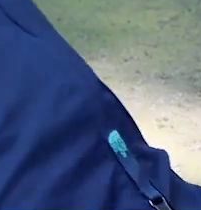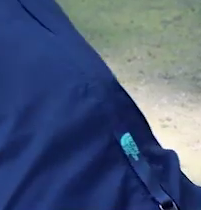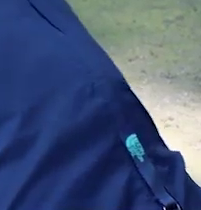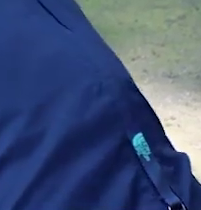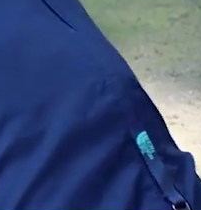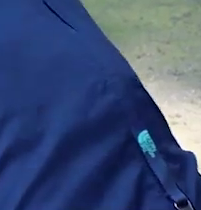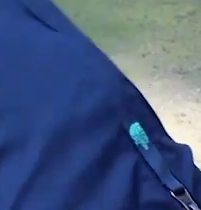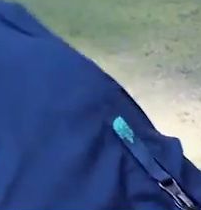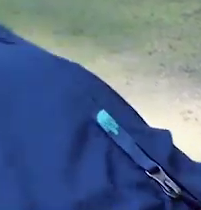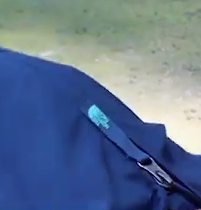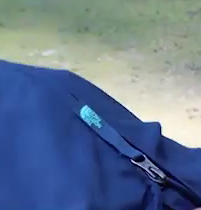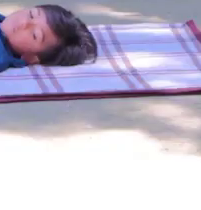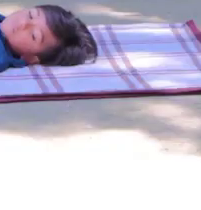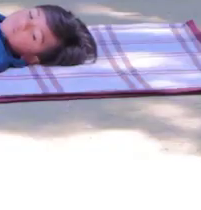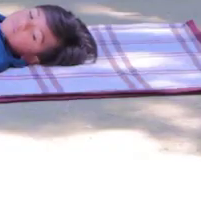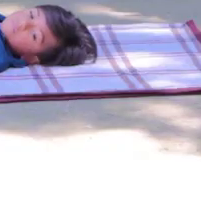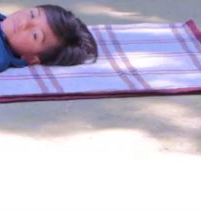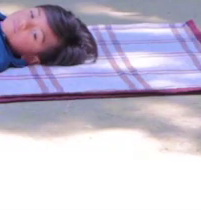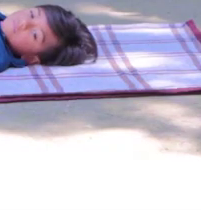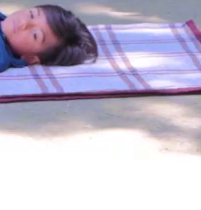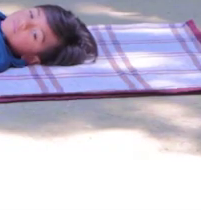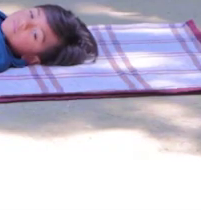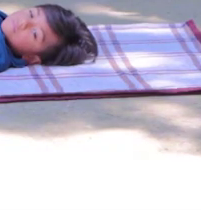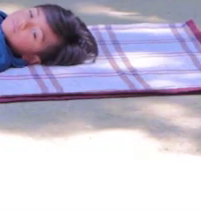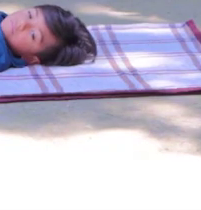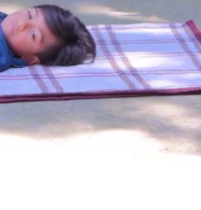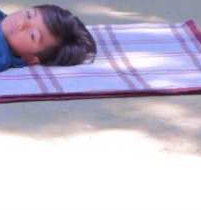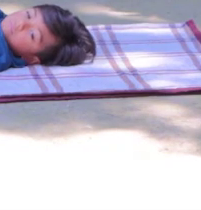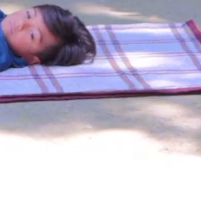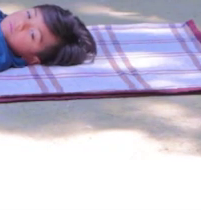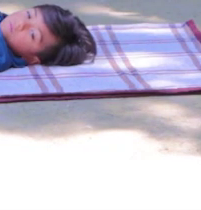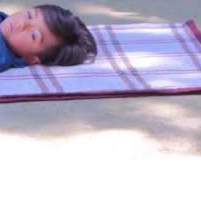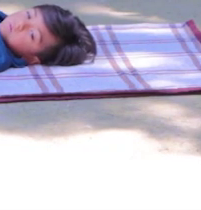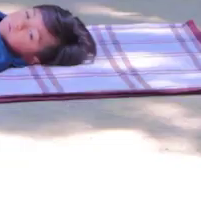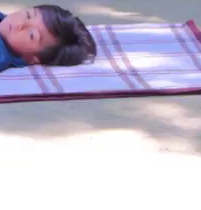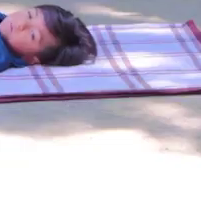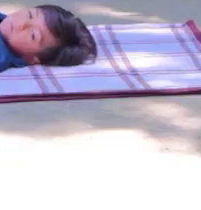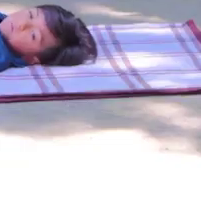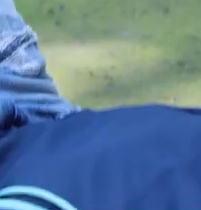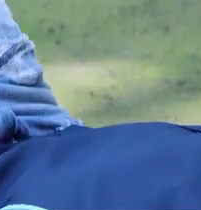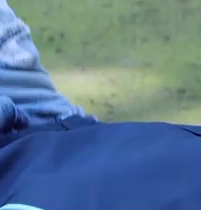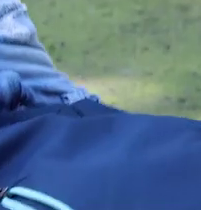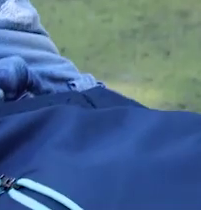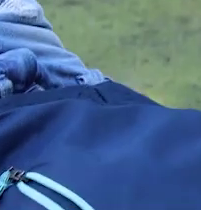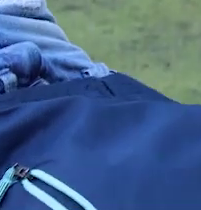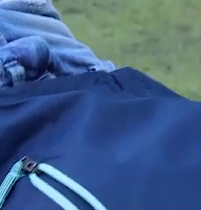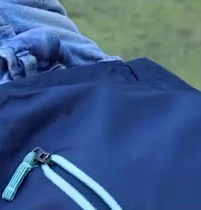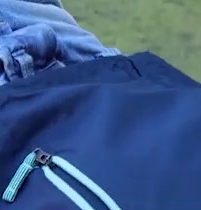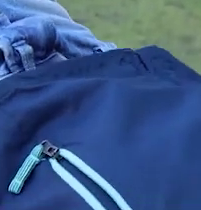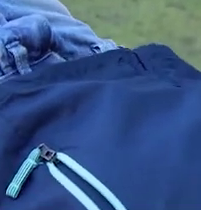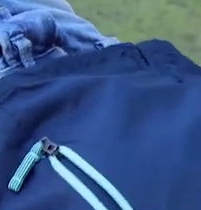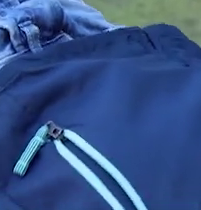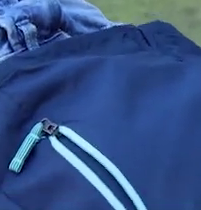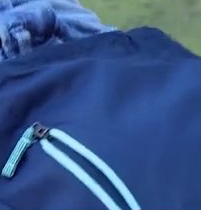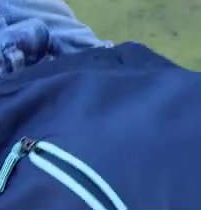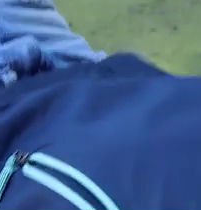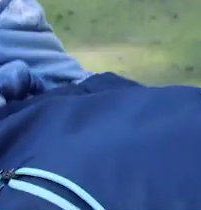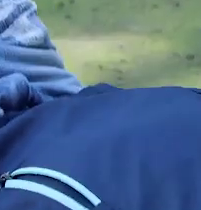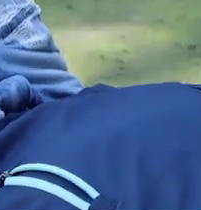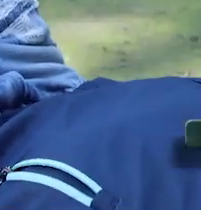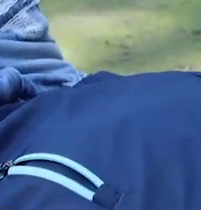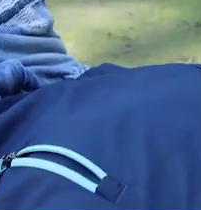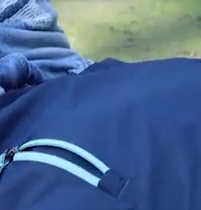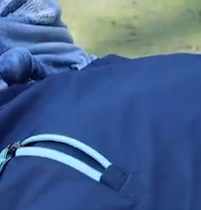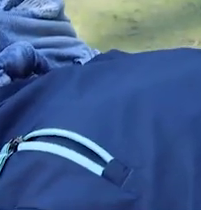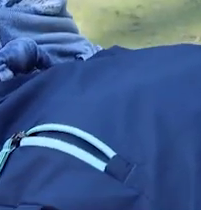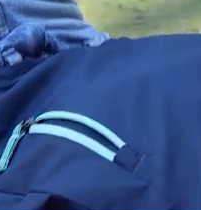y bajamos respiramos y bajamos mantenemos nuestros pies juntos elevamos